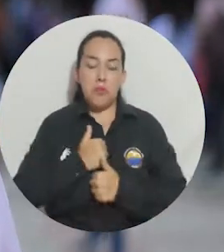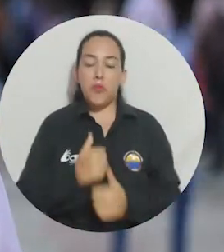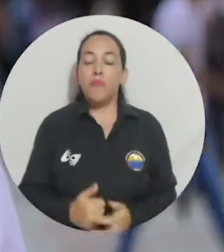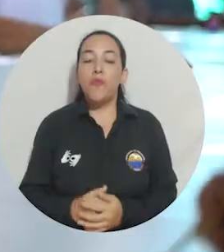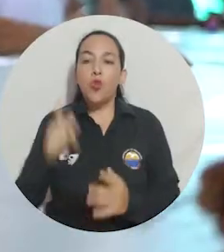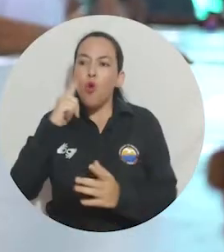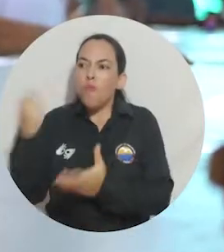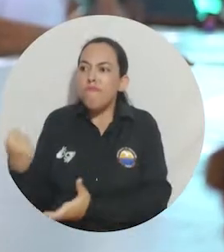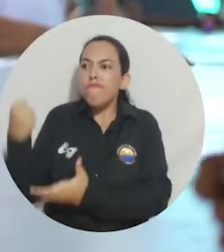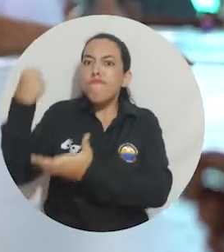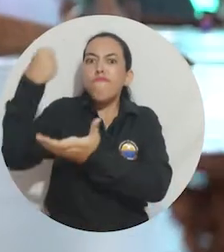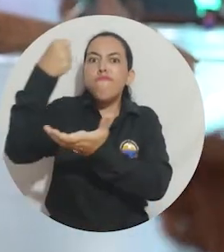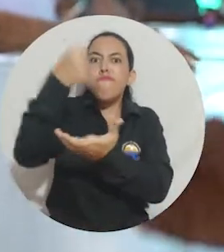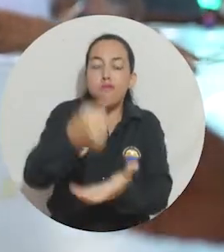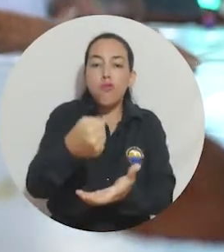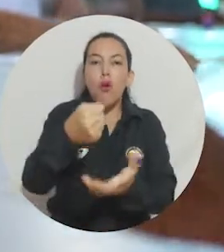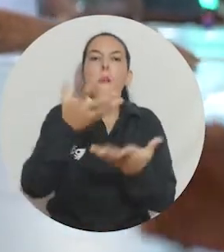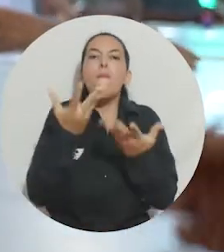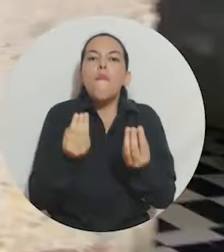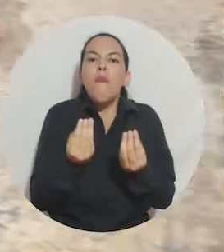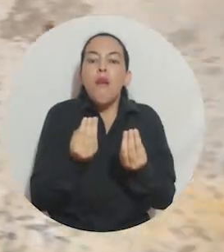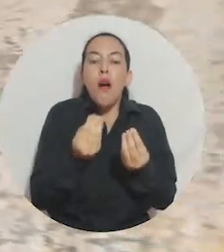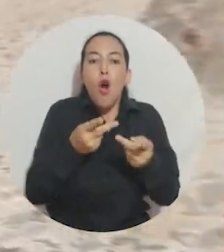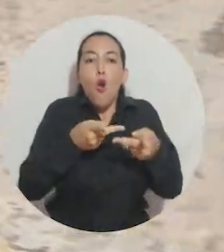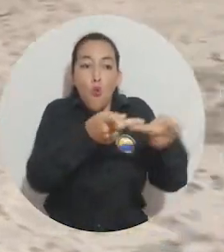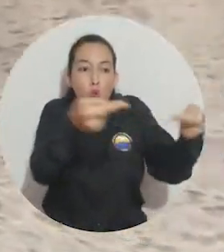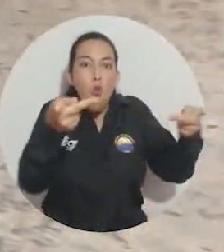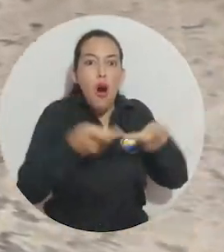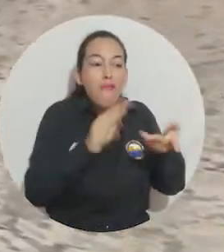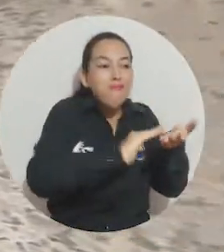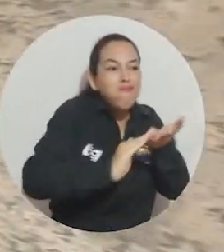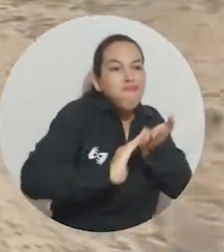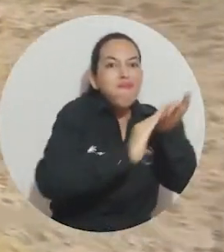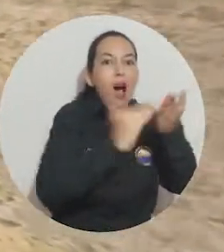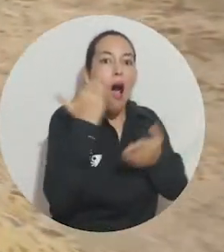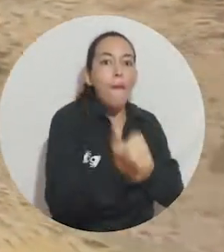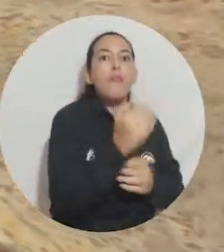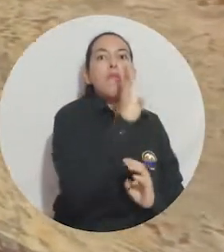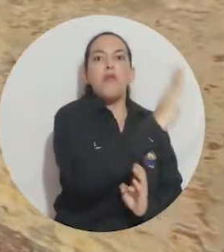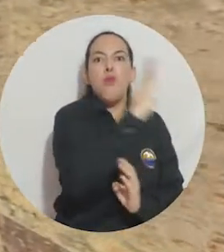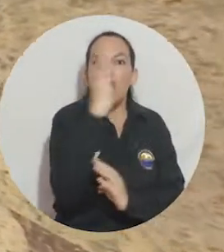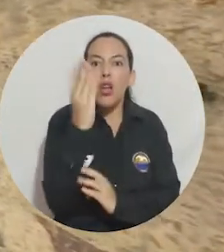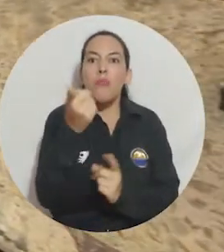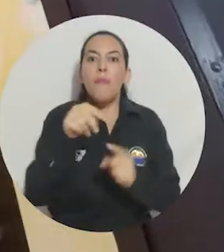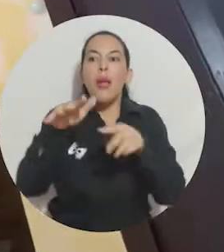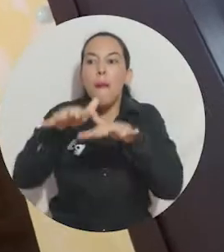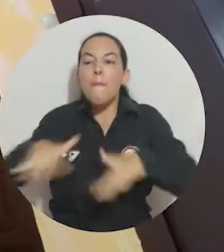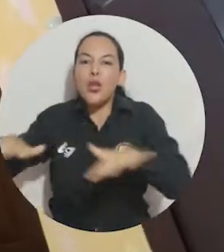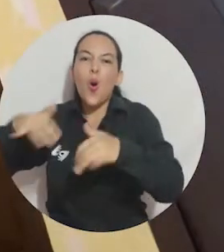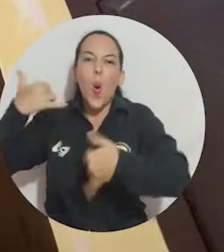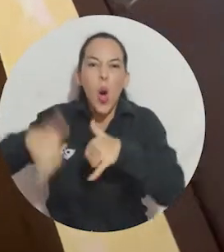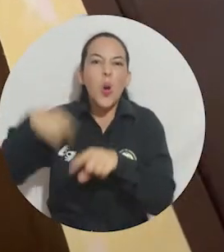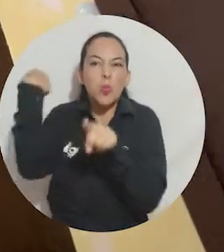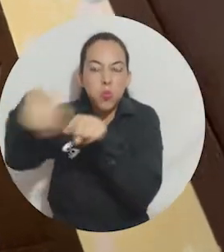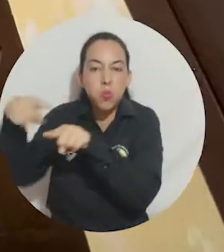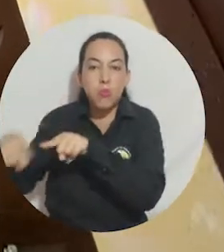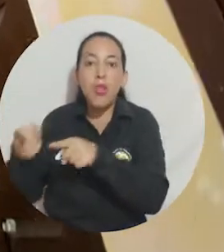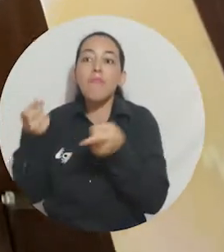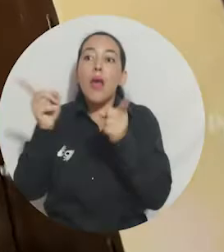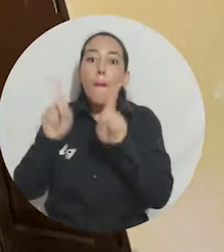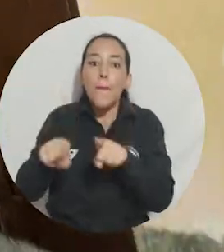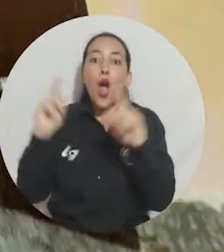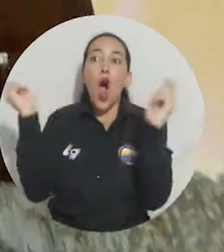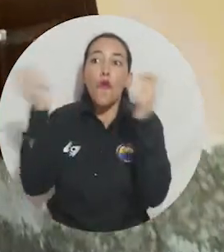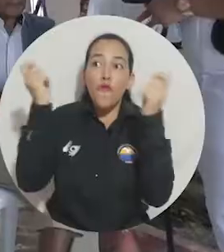institucional. Con los recursos recaudados se busca fortalecer el área dedicada a las mujeres, fortalecer la biblioteca, crear espacios de